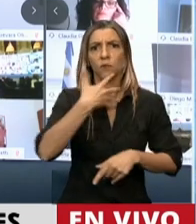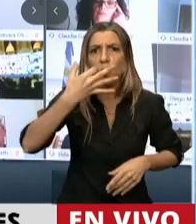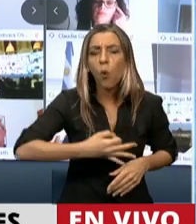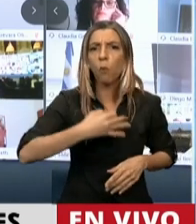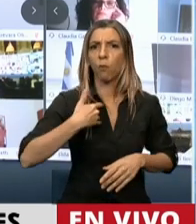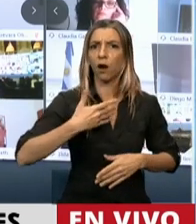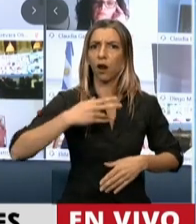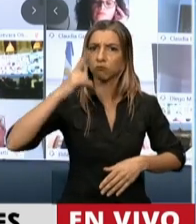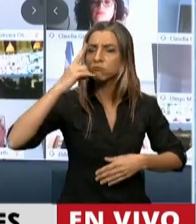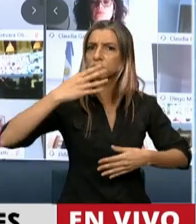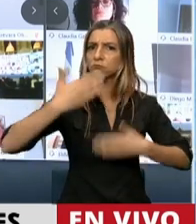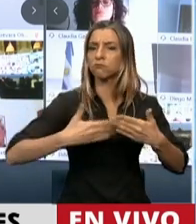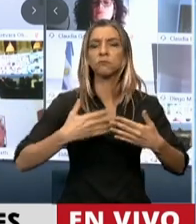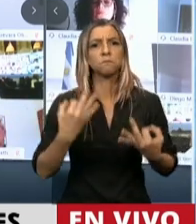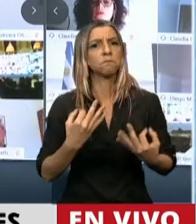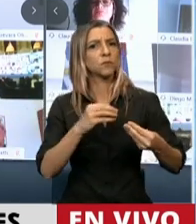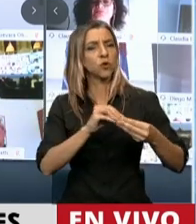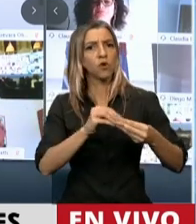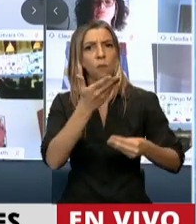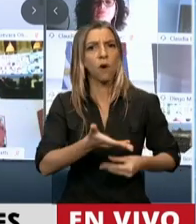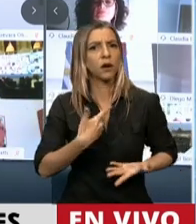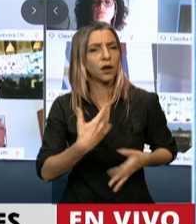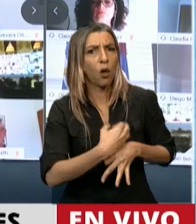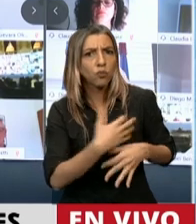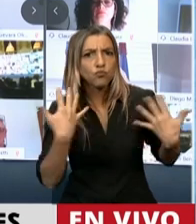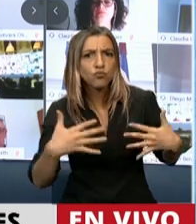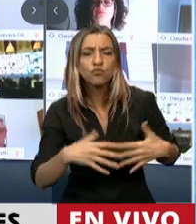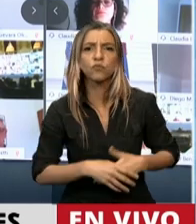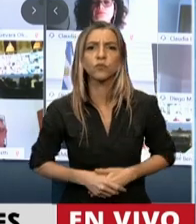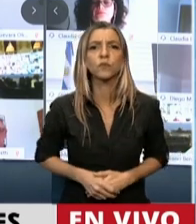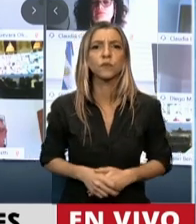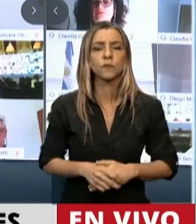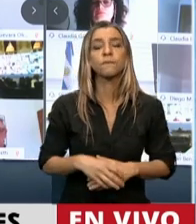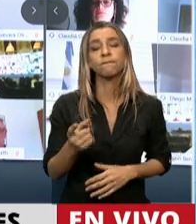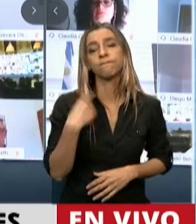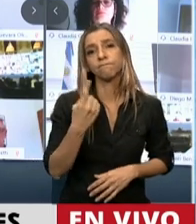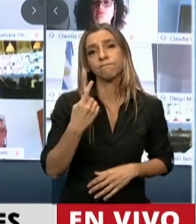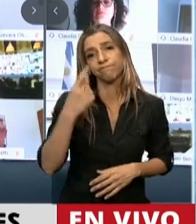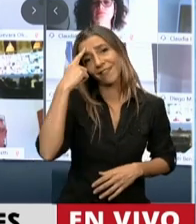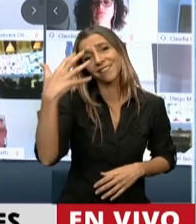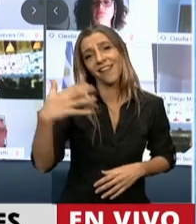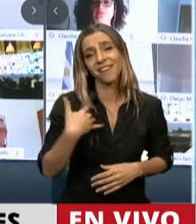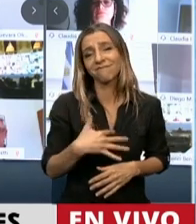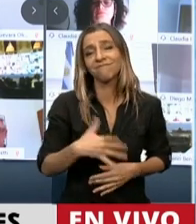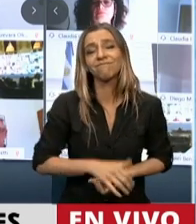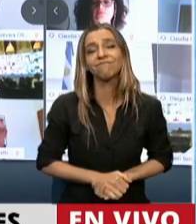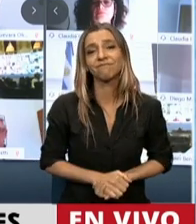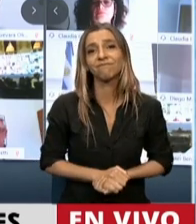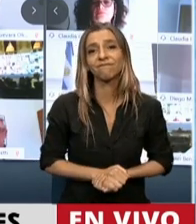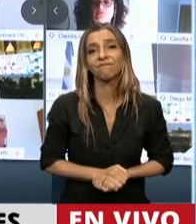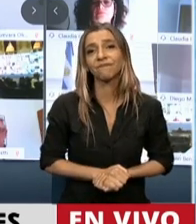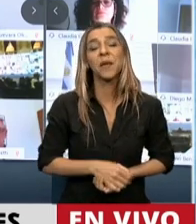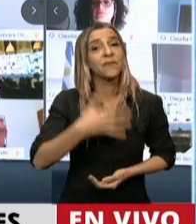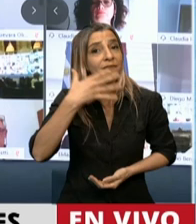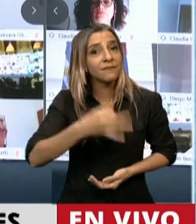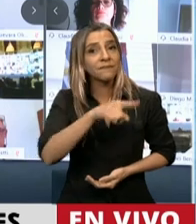ese fue un compañero entrañable, que seguramente lo vamos a extrañar mucho, pero nos ha dejado